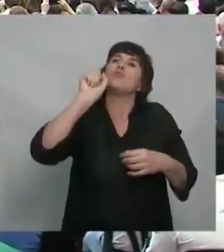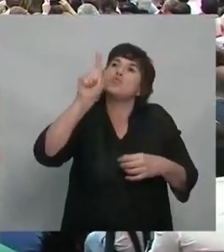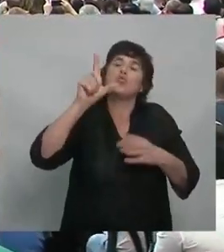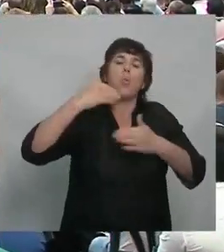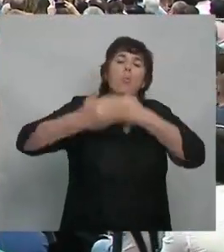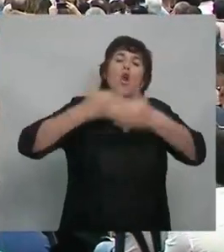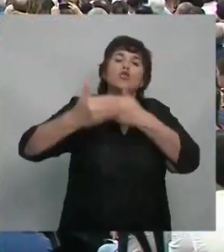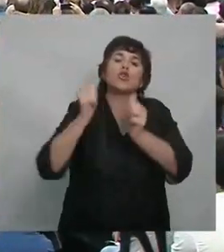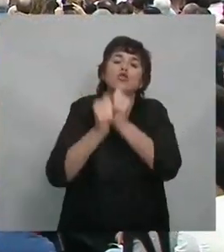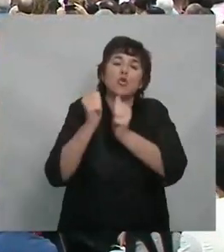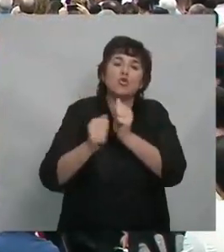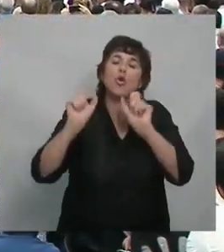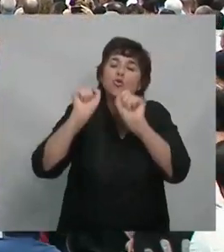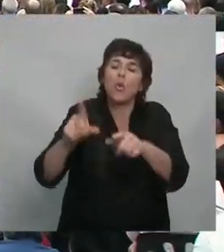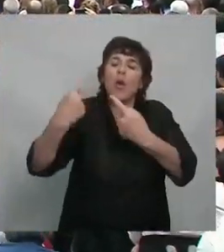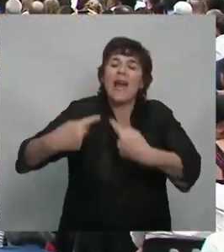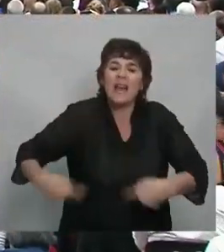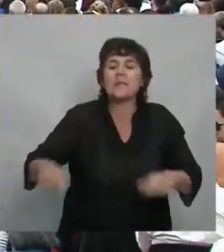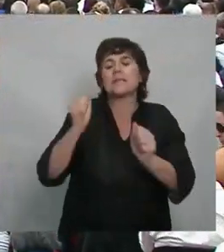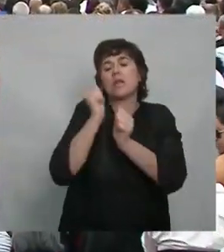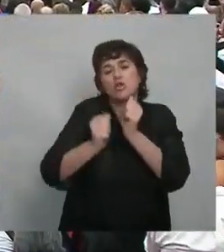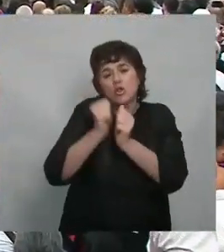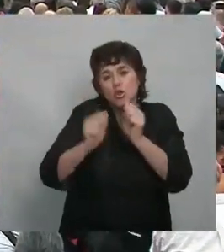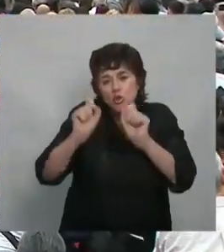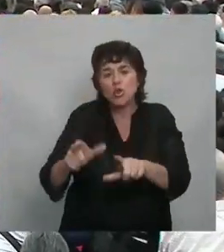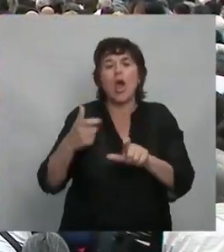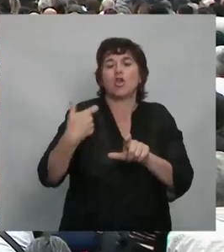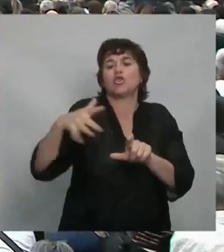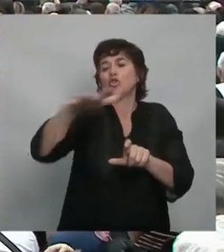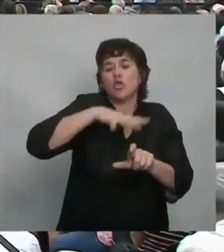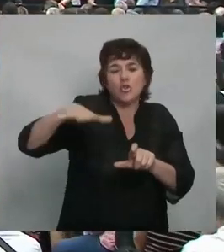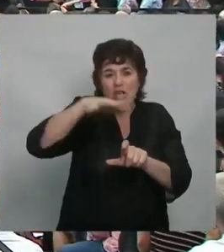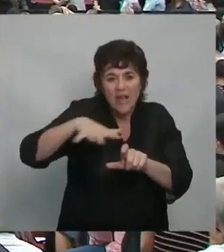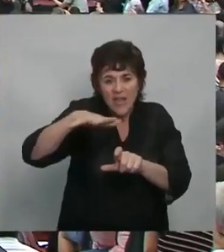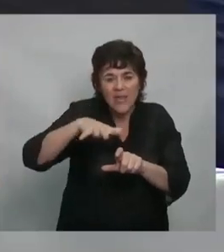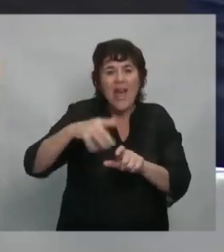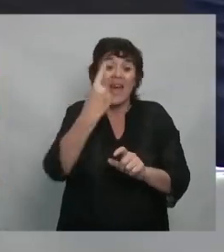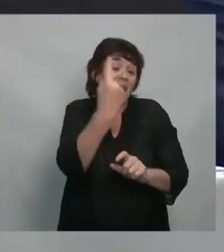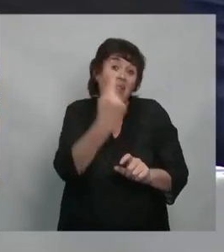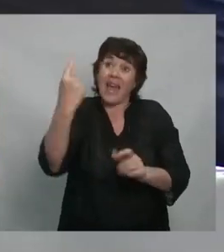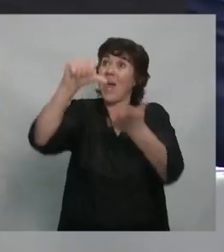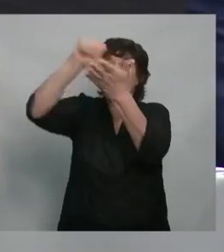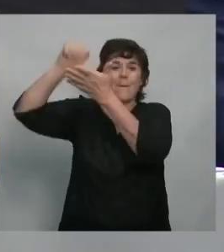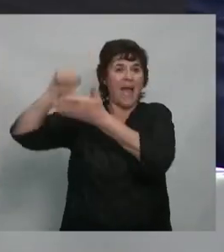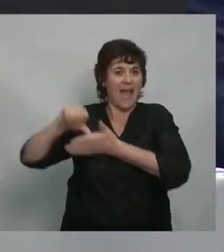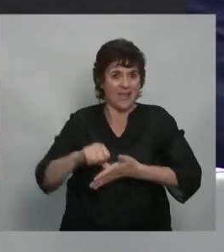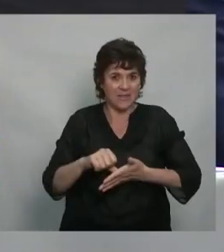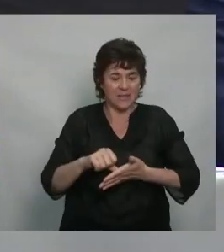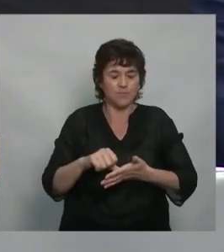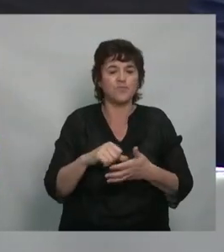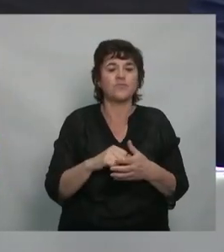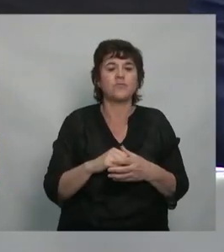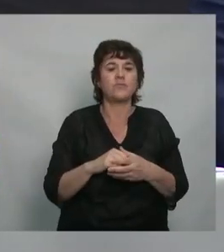con sus características históricas, sociológicas, de cada país. Por eso digo que